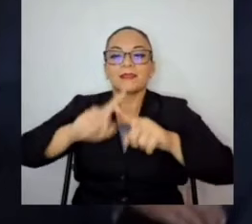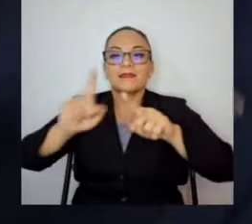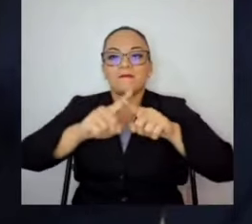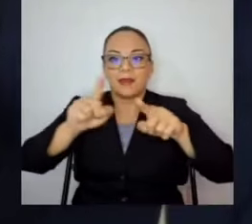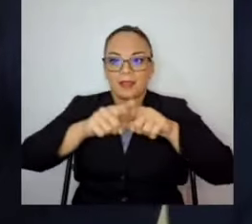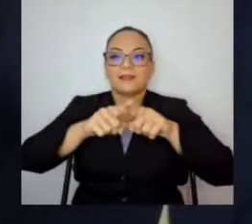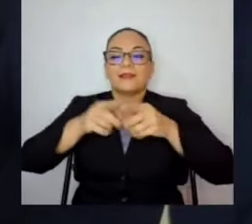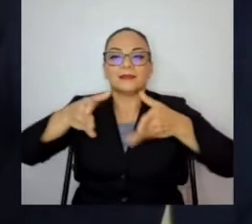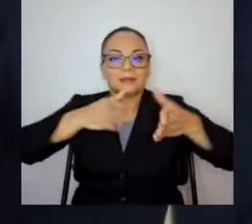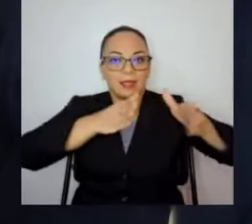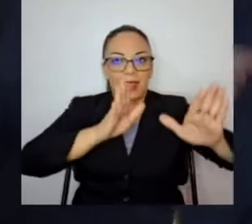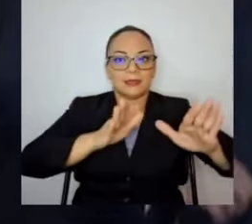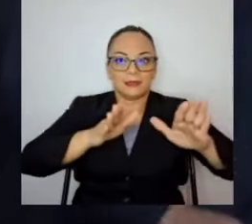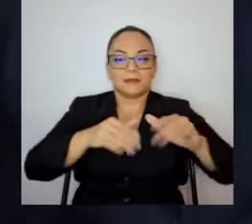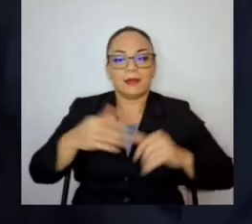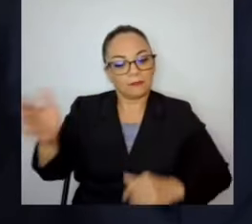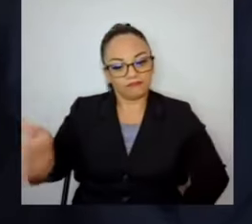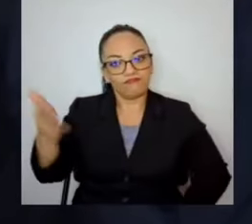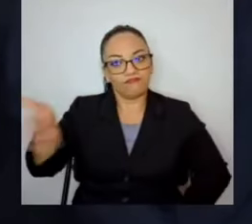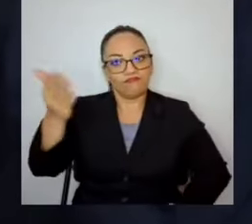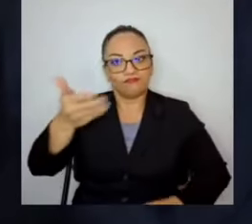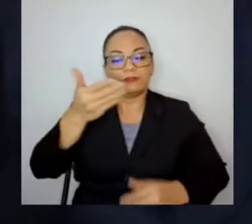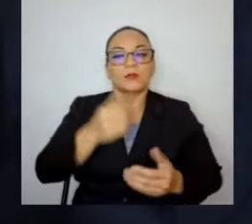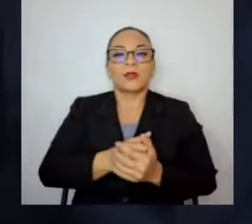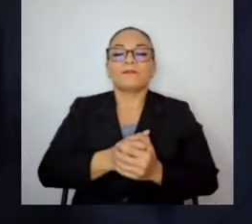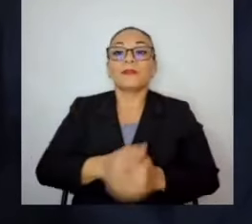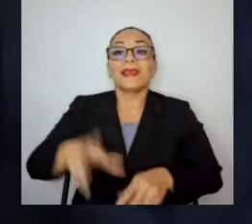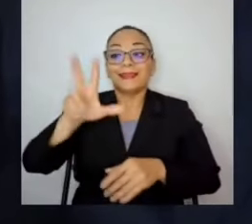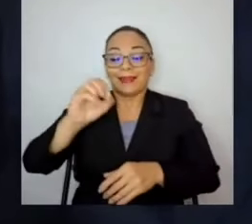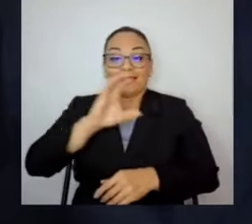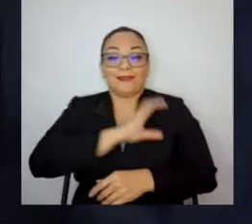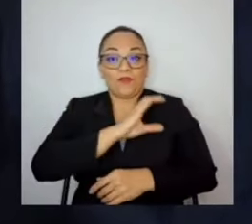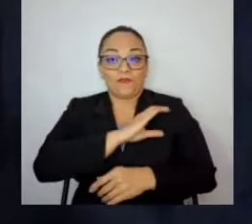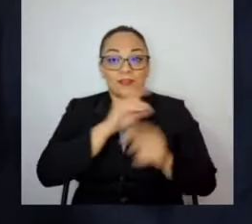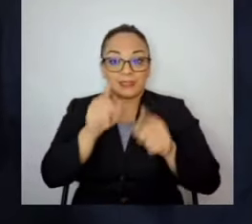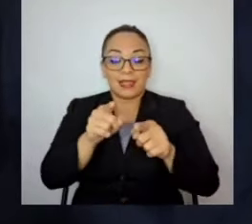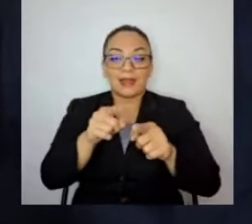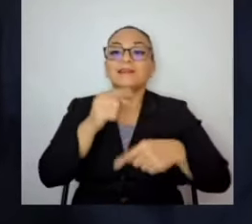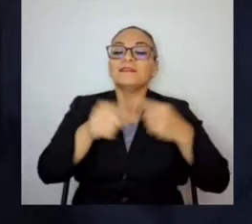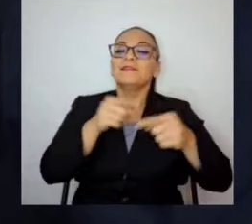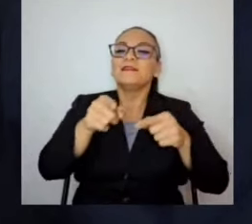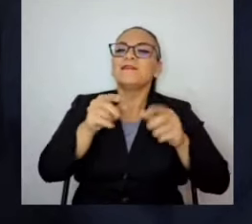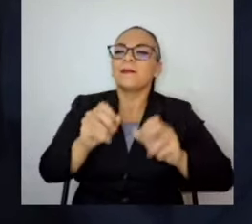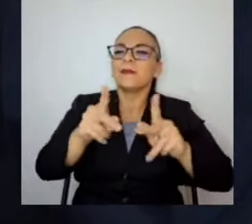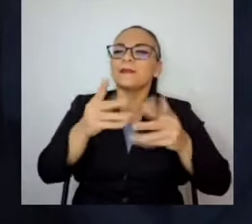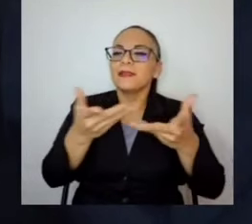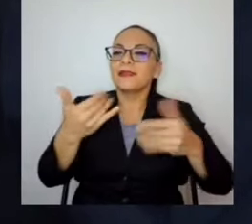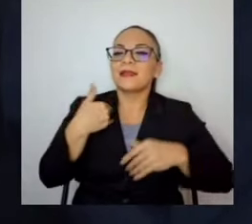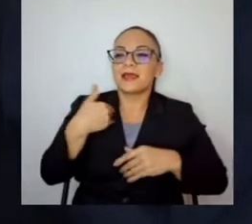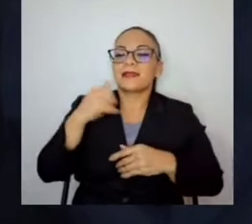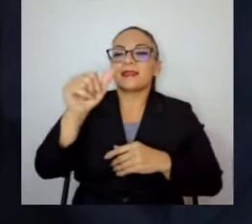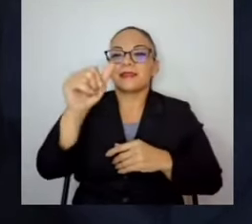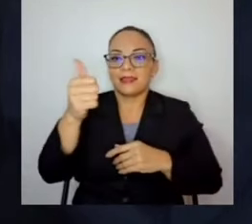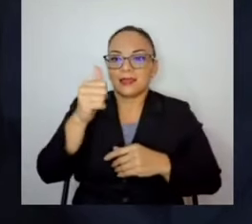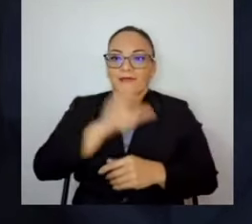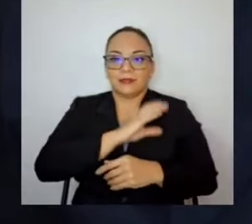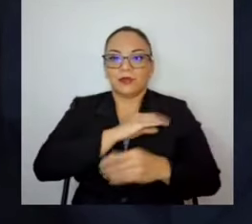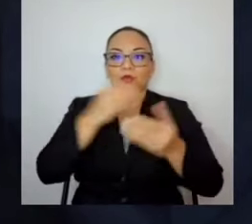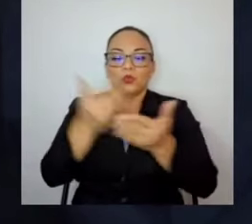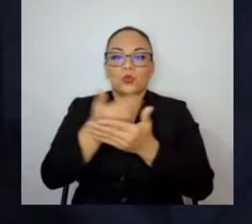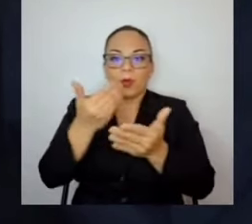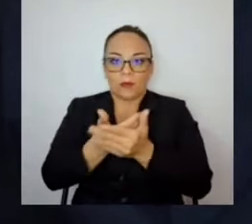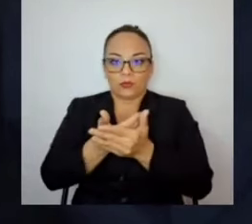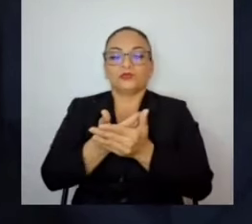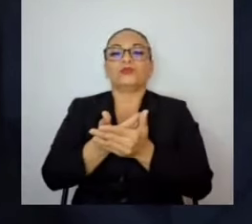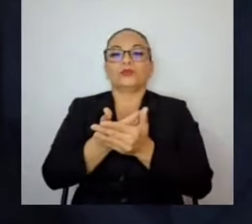que se van a tener que hacer. Estos 30 oficiales nos van a permitir que haya 10 oficiales nuevos por turno